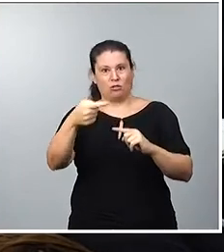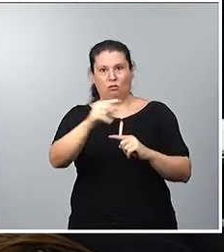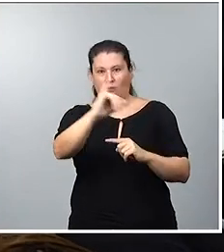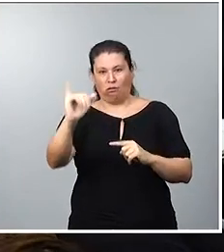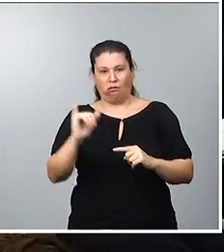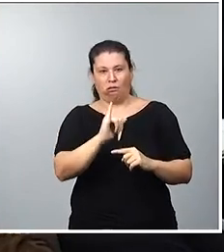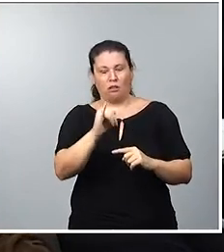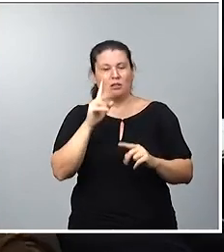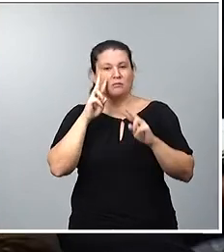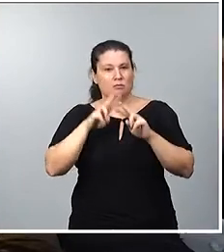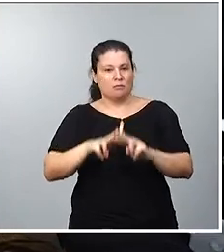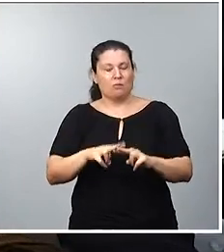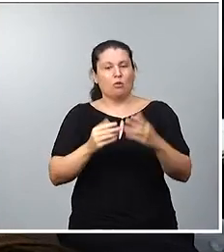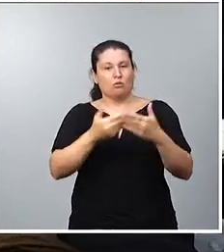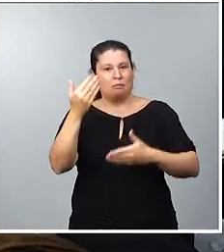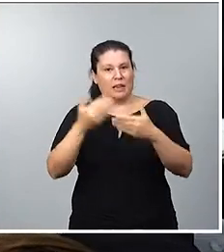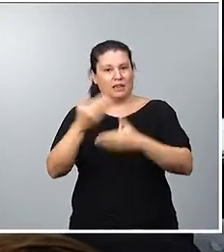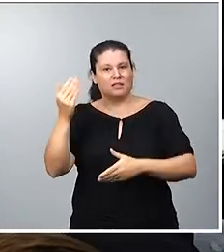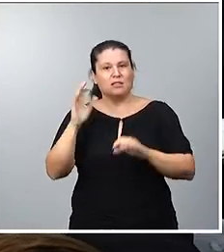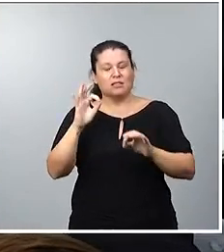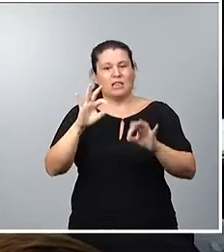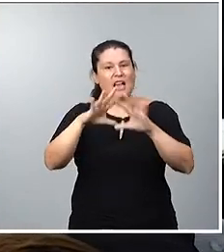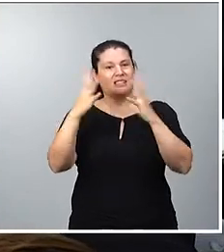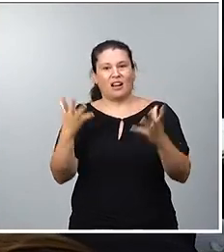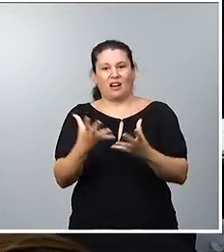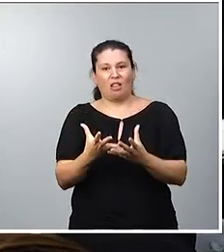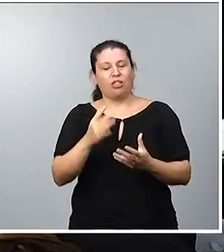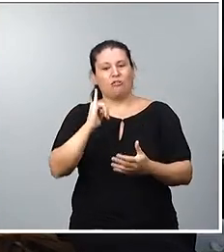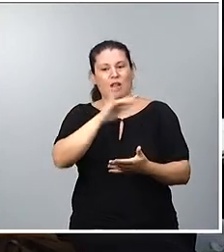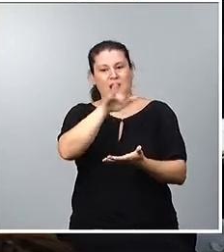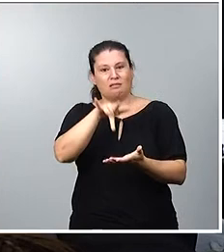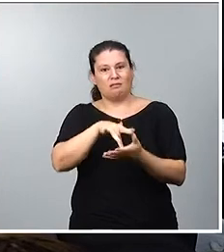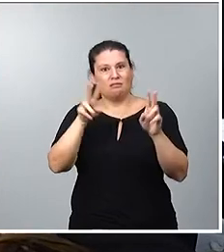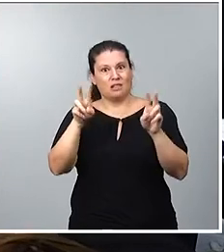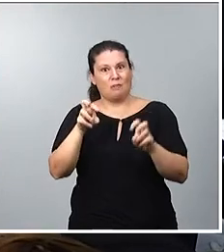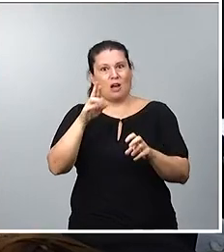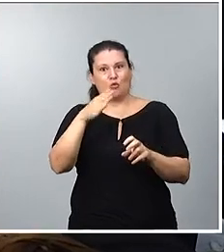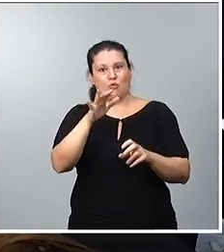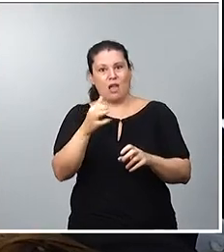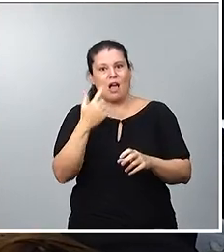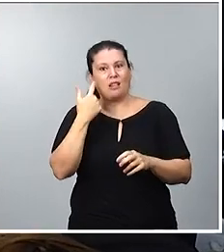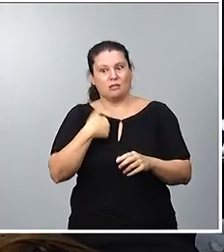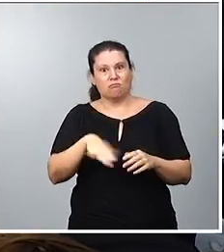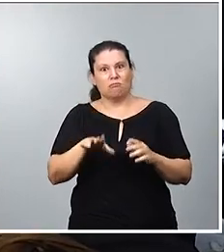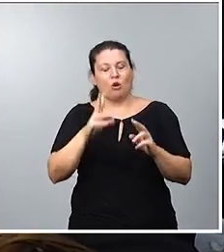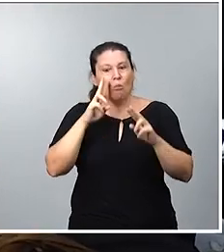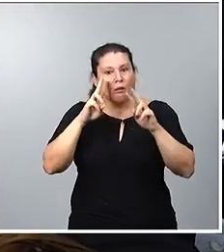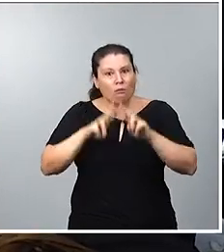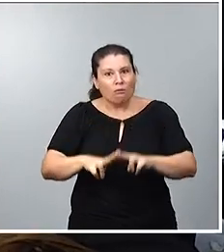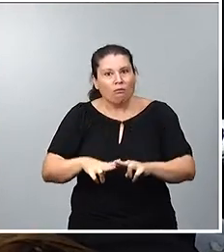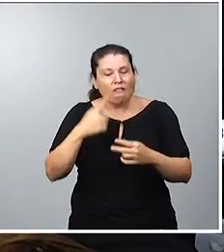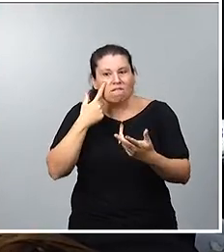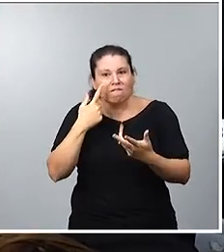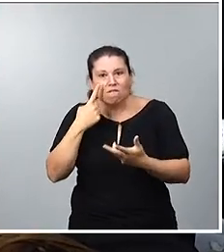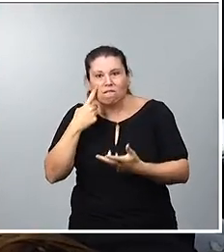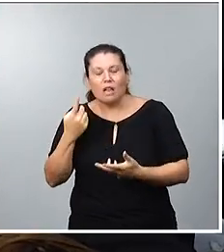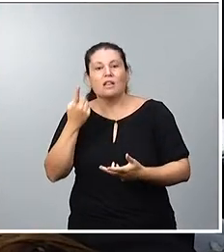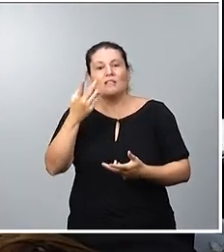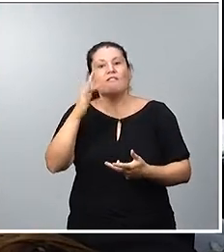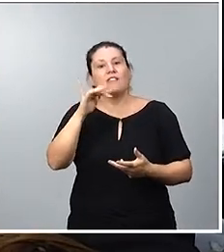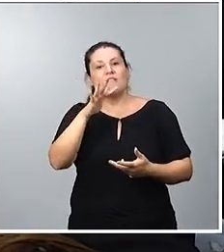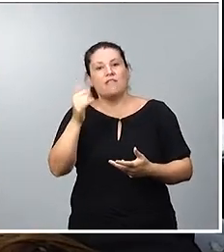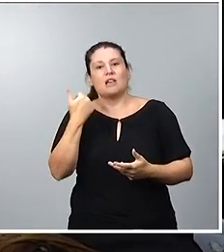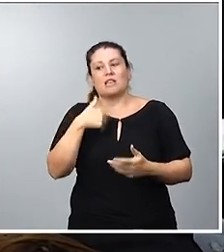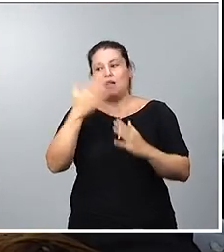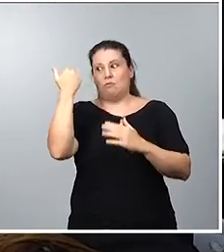siguiendo con detalle este asunto y los medios internacionales están destacando mucho efectivamente que la FIFA ha actuado el sábado y ahora mismo los medios